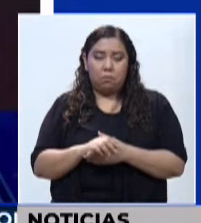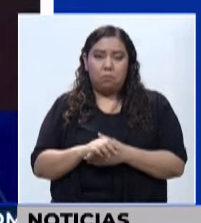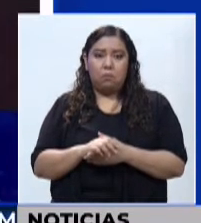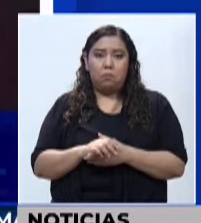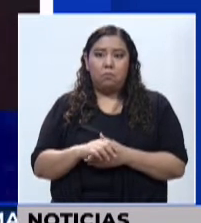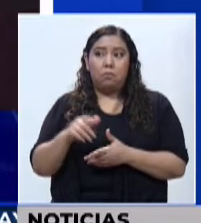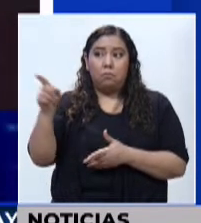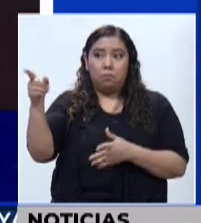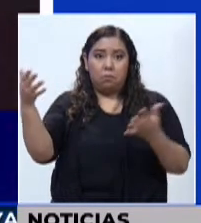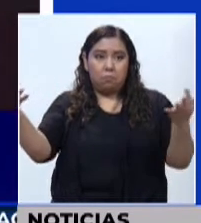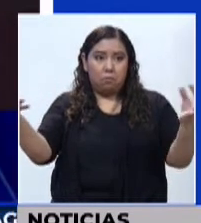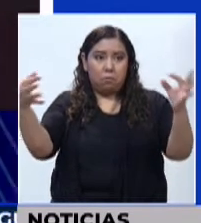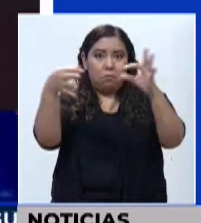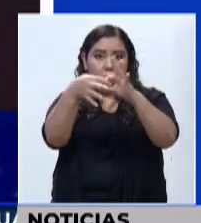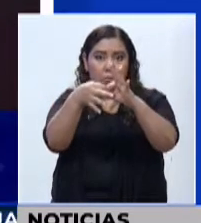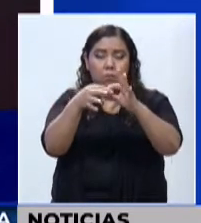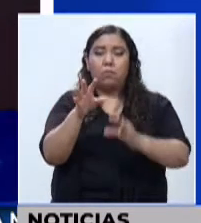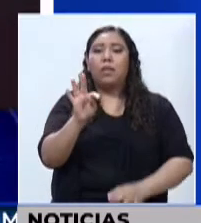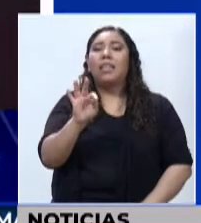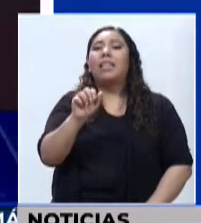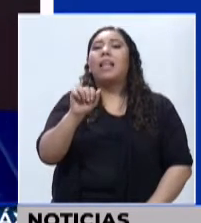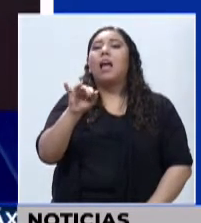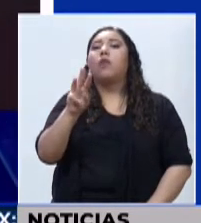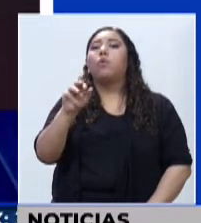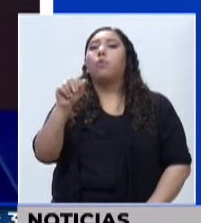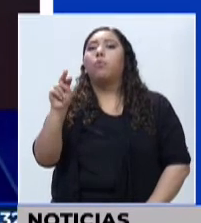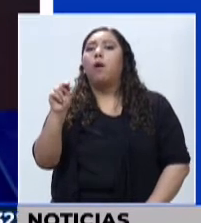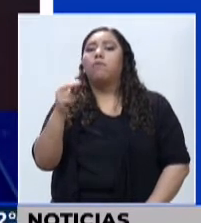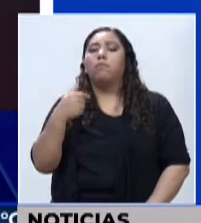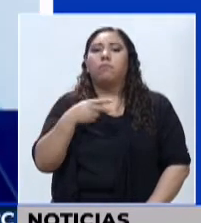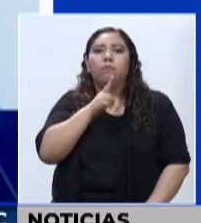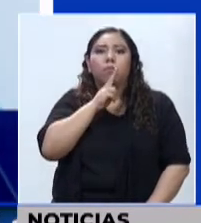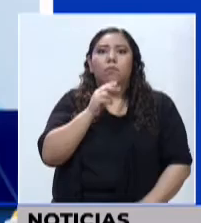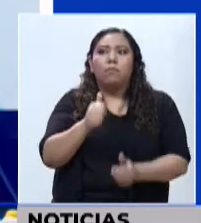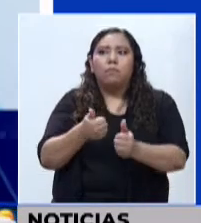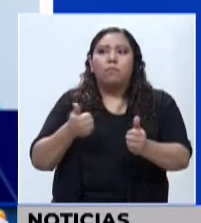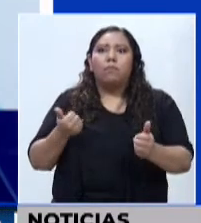tiene relación con ese país, pero Honduras se ha quedado rezagado.